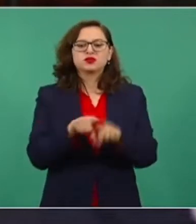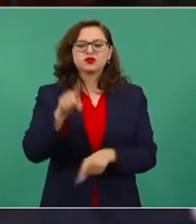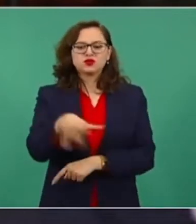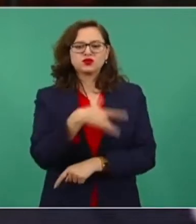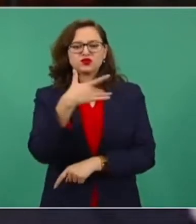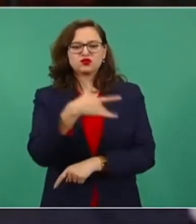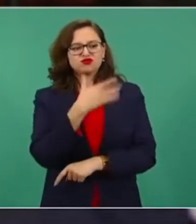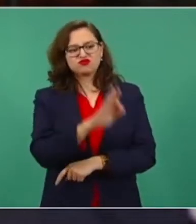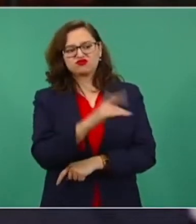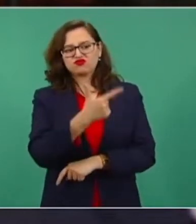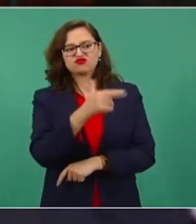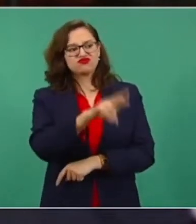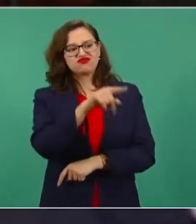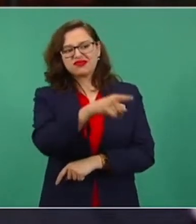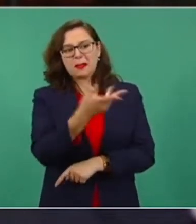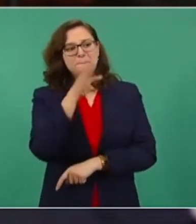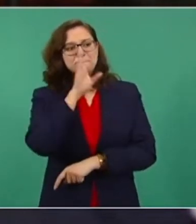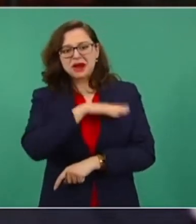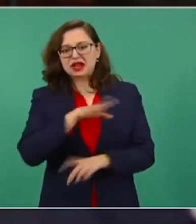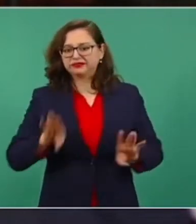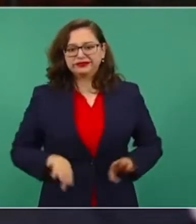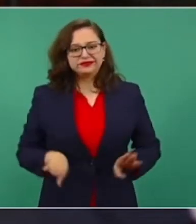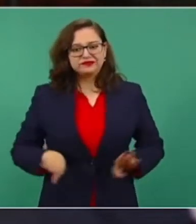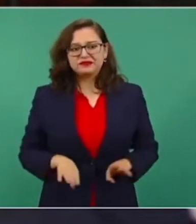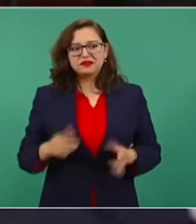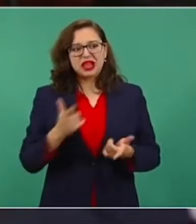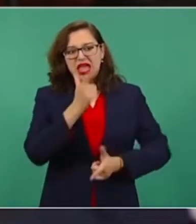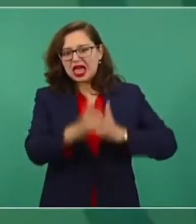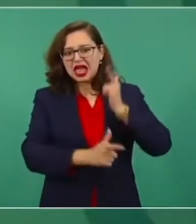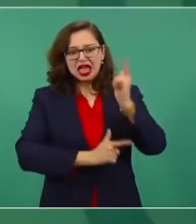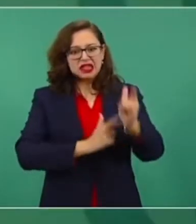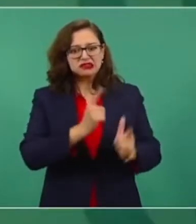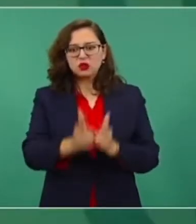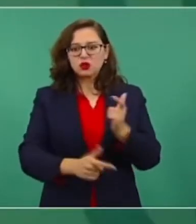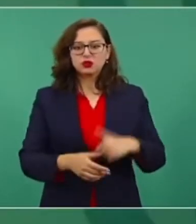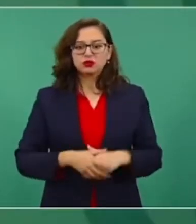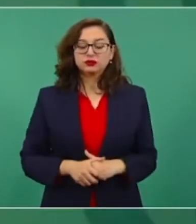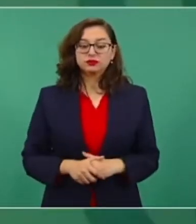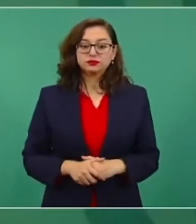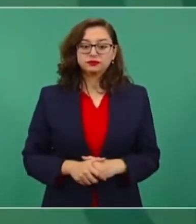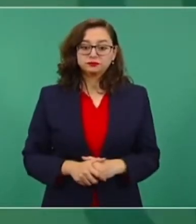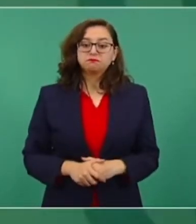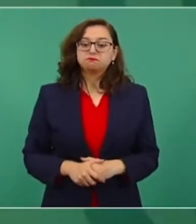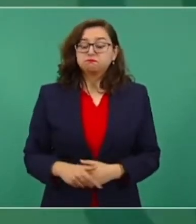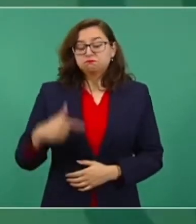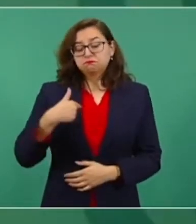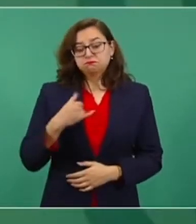decepcionando la fiscalía por estar yendo con este caso a cuentagotas. Yo creo que se están tardando,